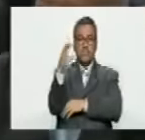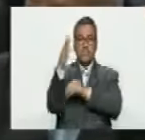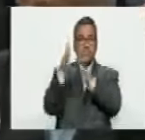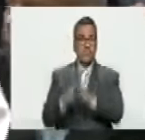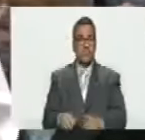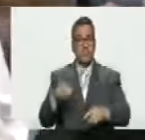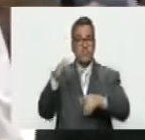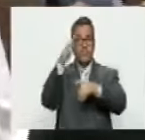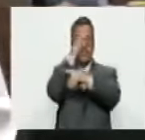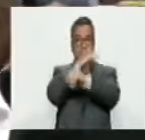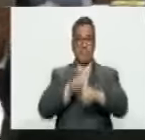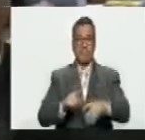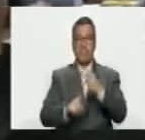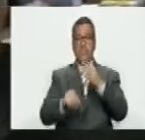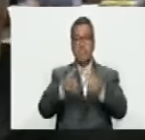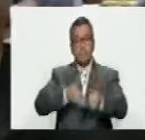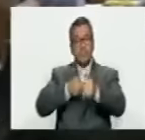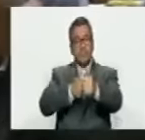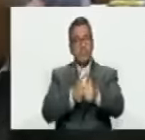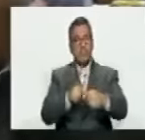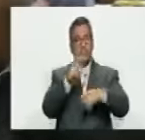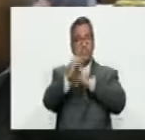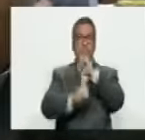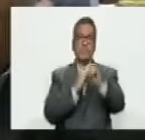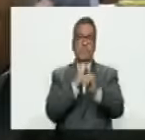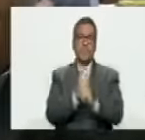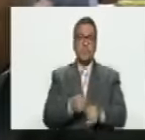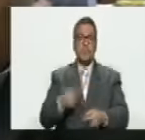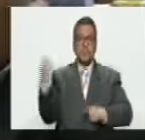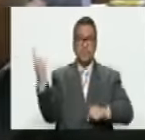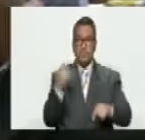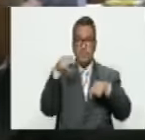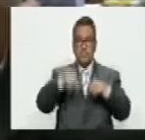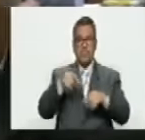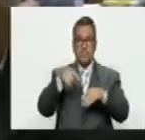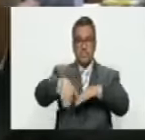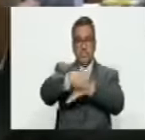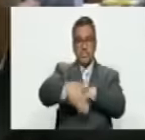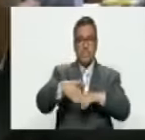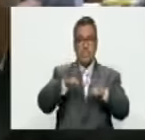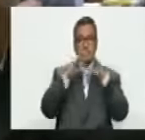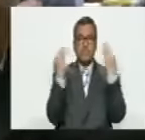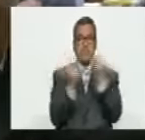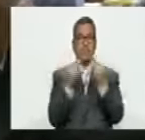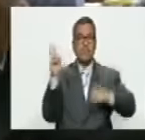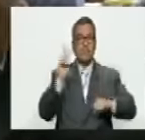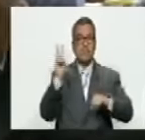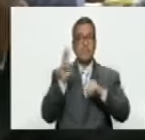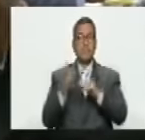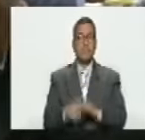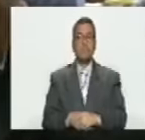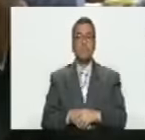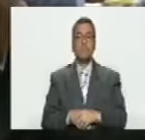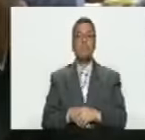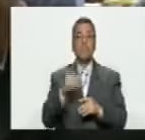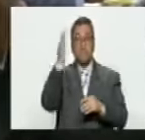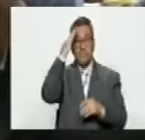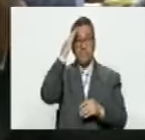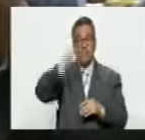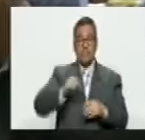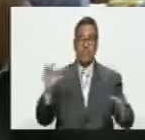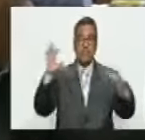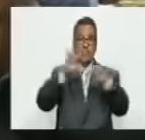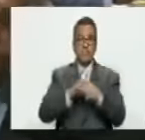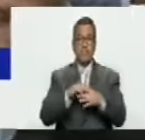si sabemos que se aliaron con trenes del crimen organizado internacional para traerlo aquí a la puerta de las casas de las familias venezolanas, si sabemos que se